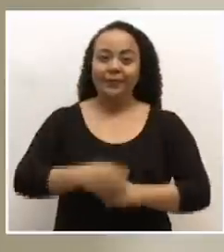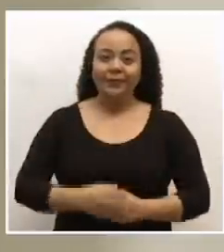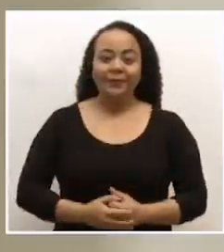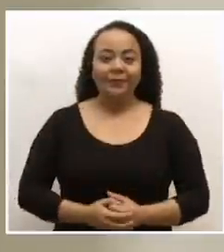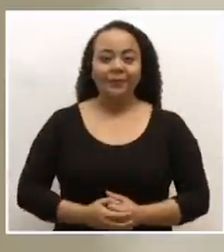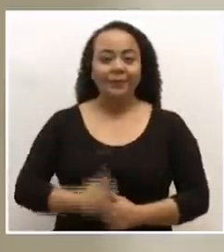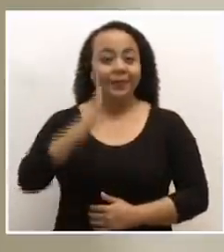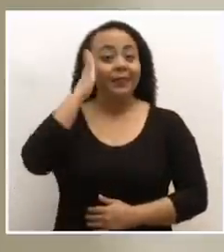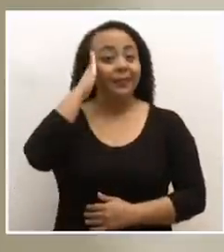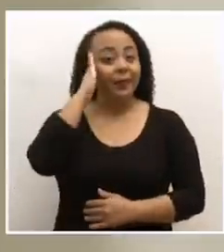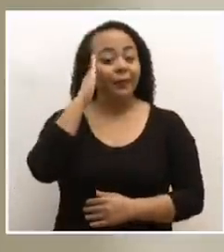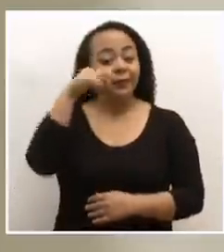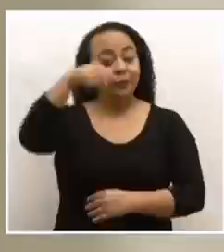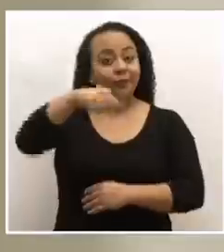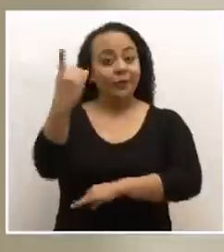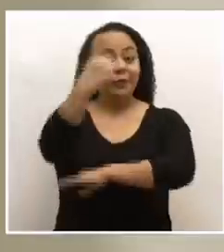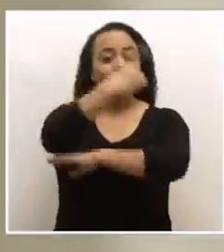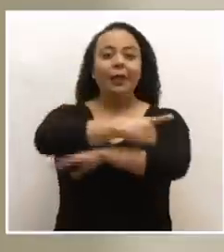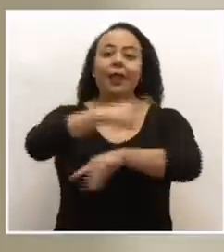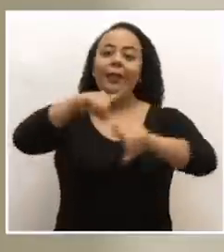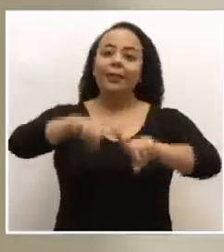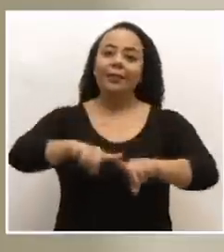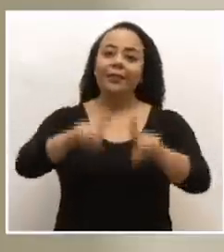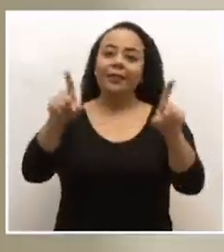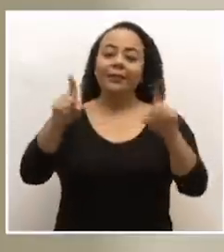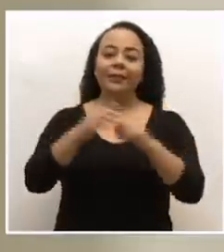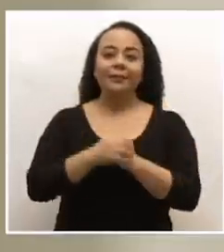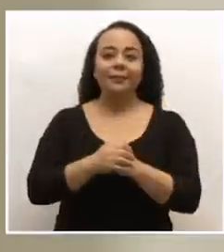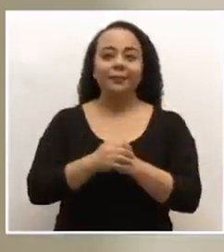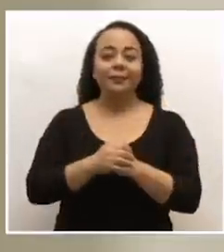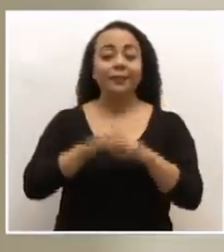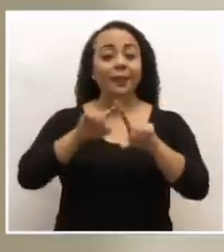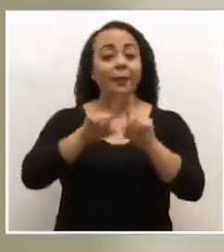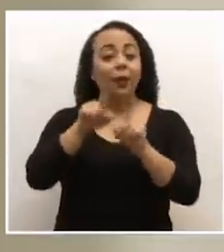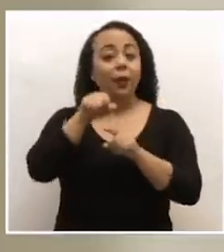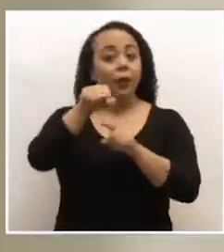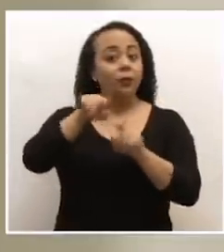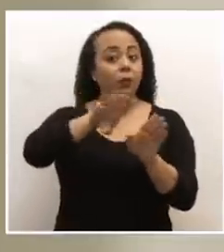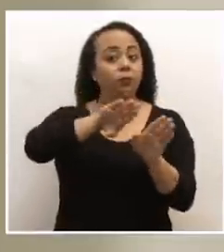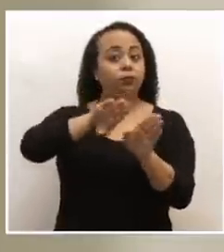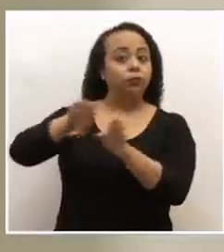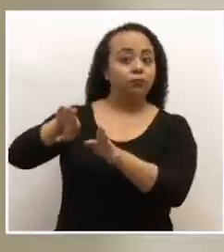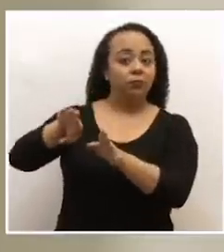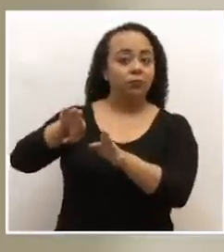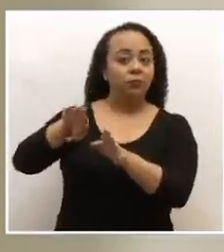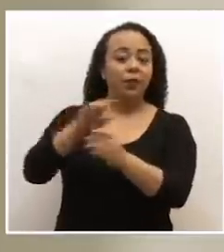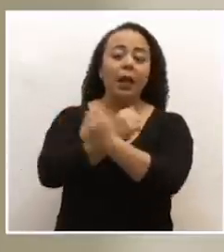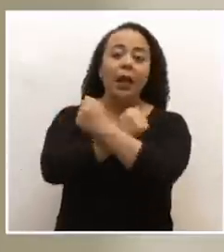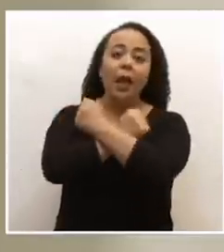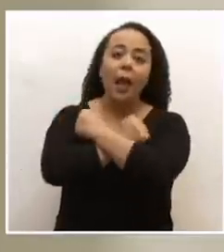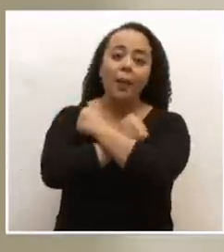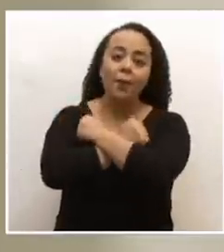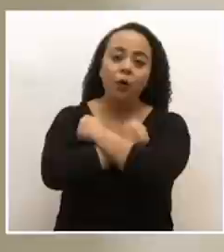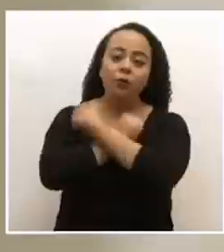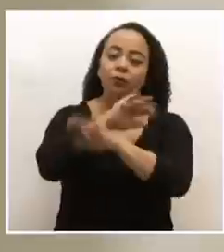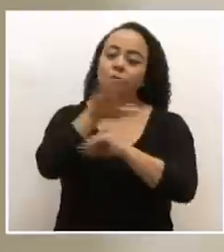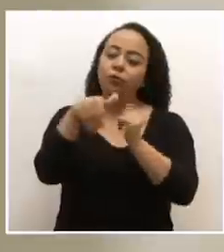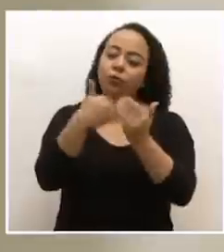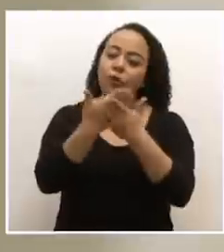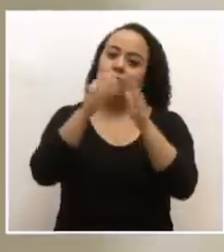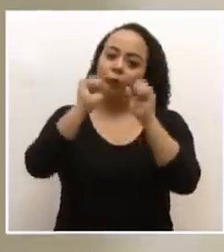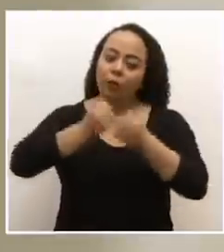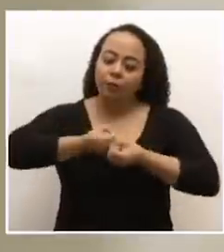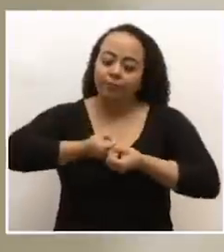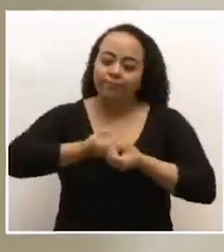Sabemos que es un día diferente, pero eso no quita para nada el amor que todos podemos